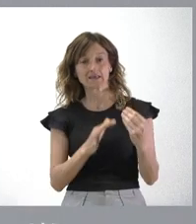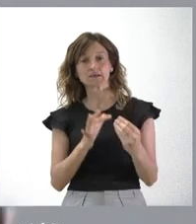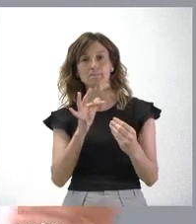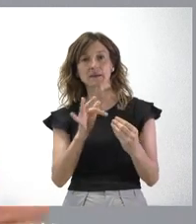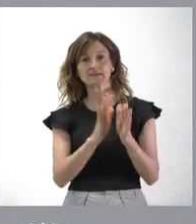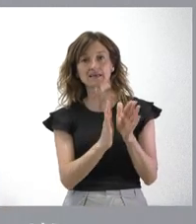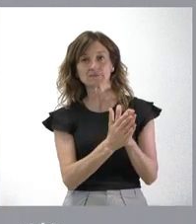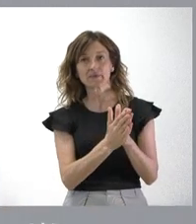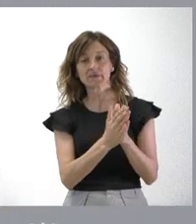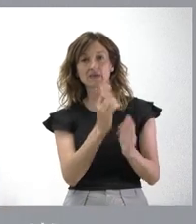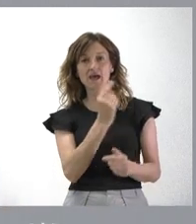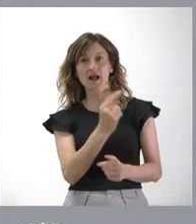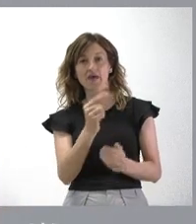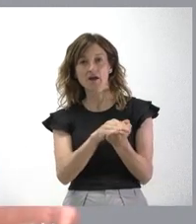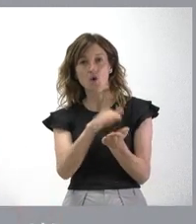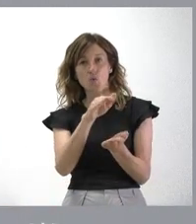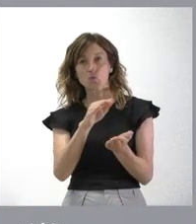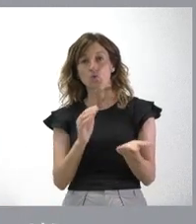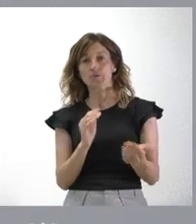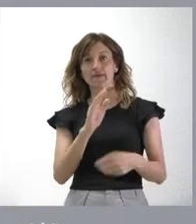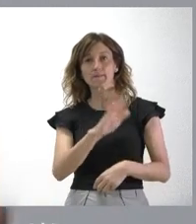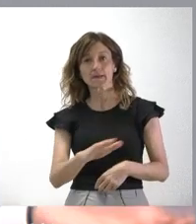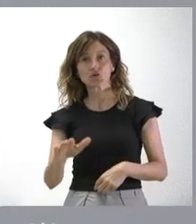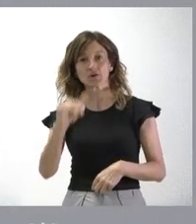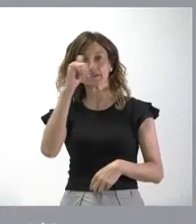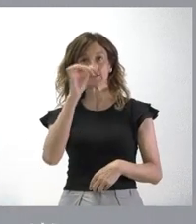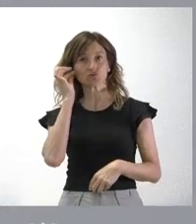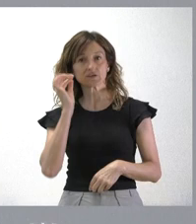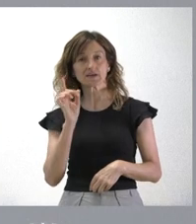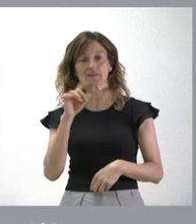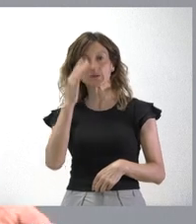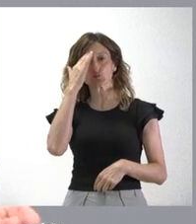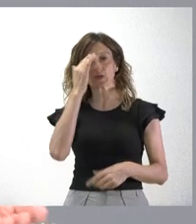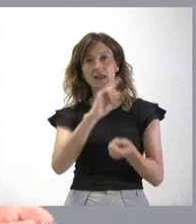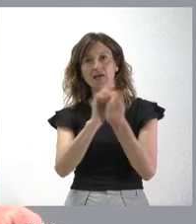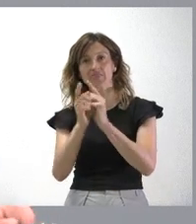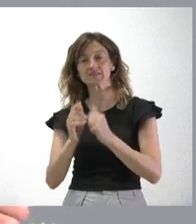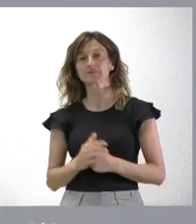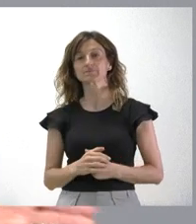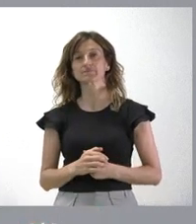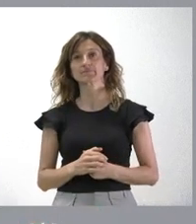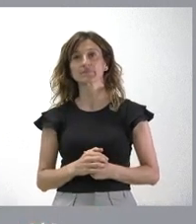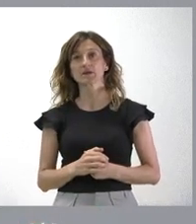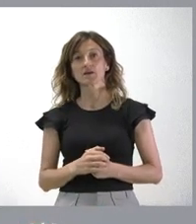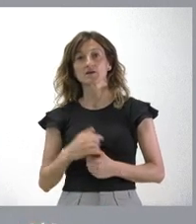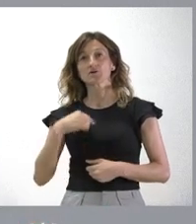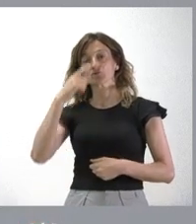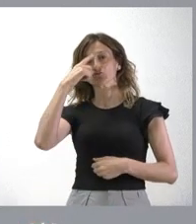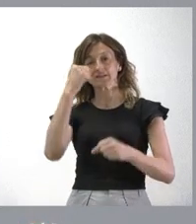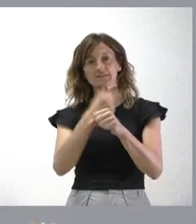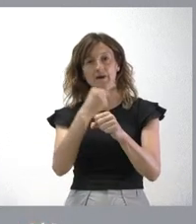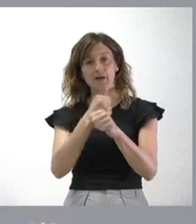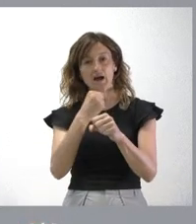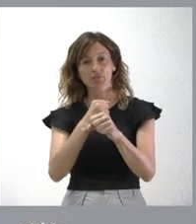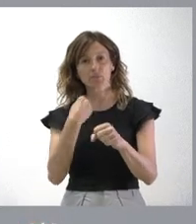expedientes de cada uno de estos menores, de cada uno de estos niños y niñas y la cesión de tutela. Yo sé que están trabajando en esta dirección. También